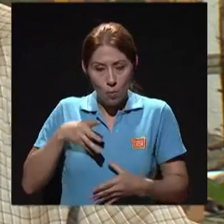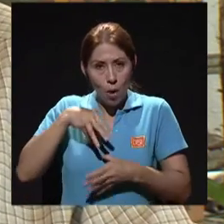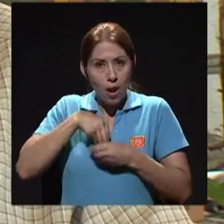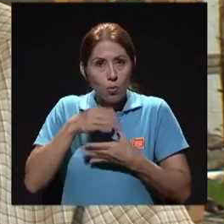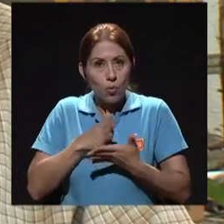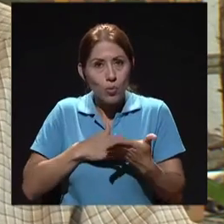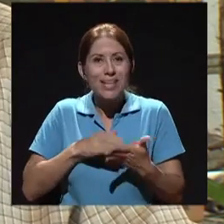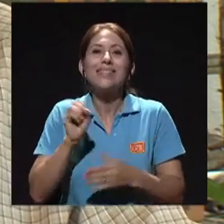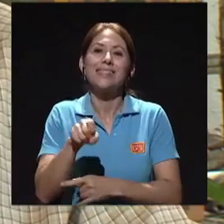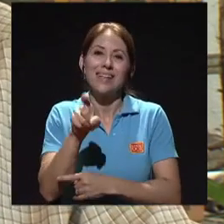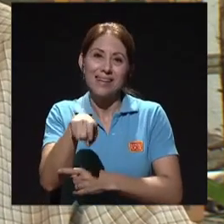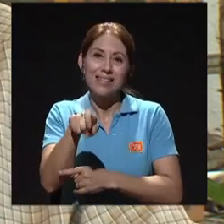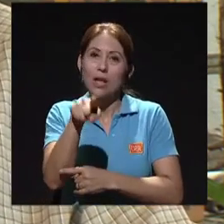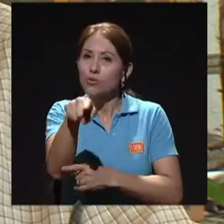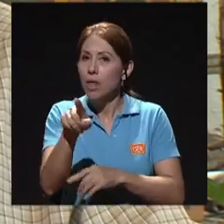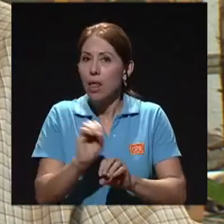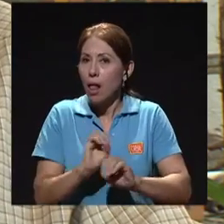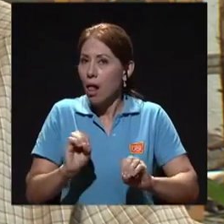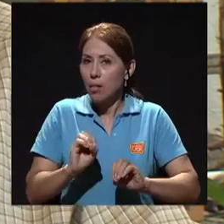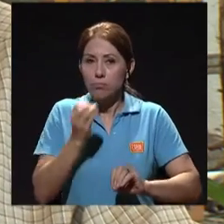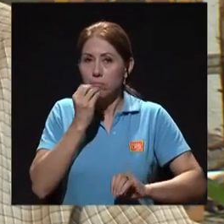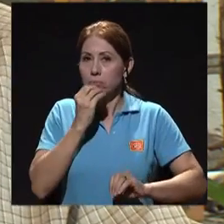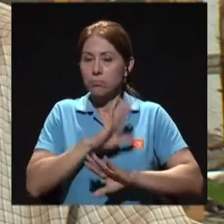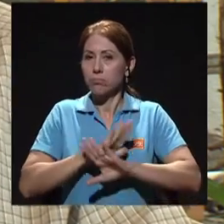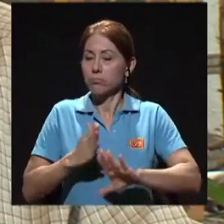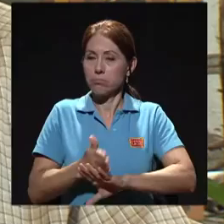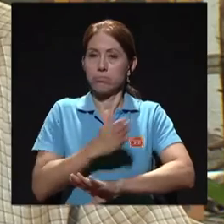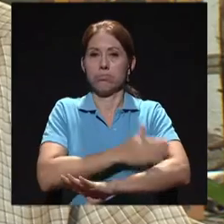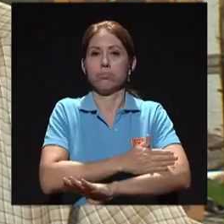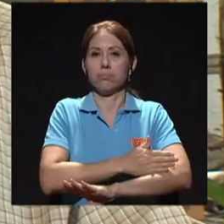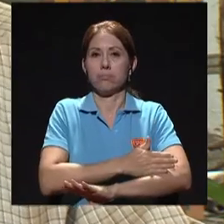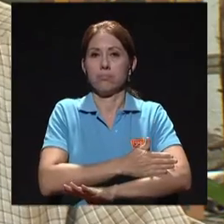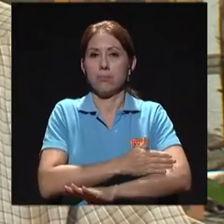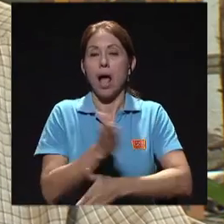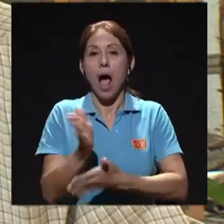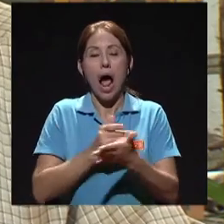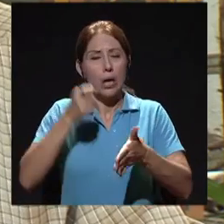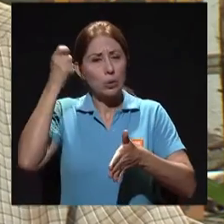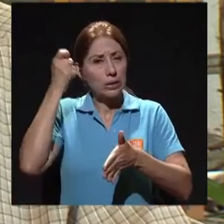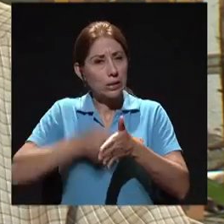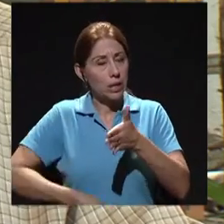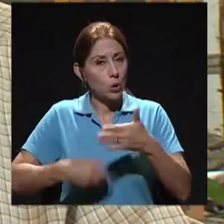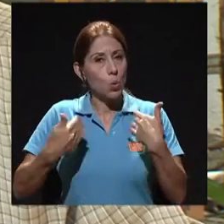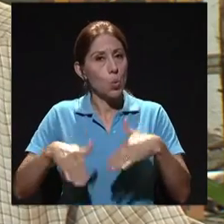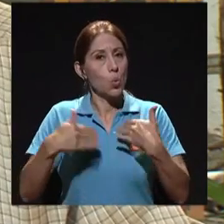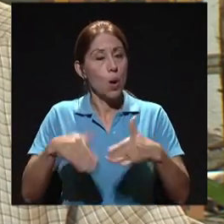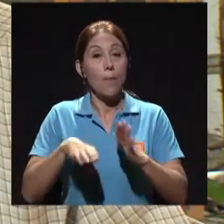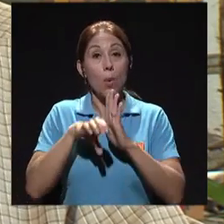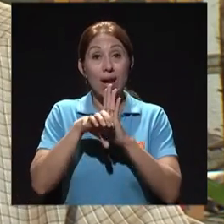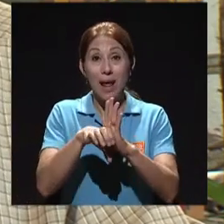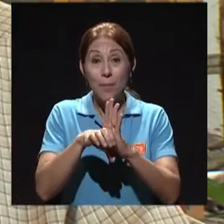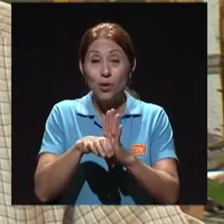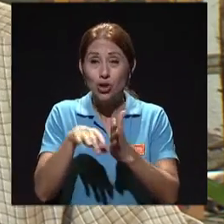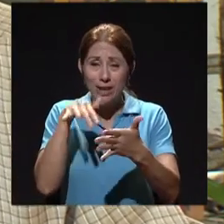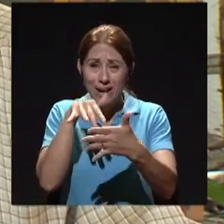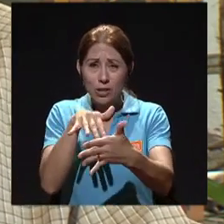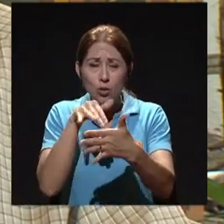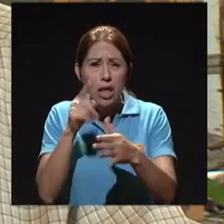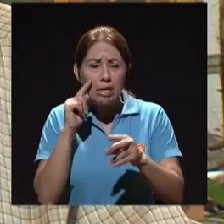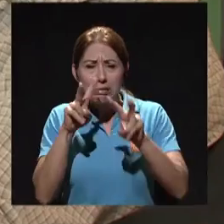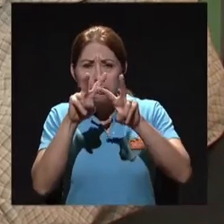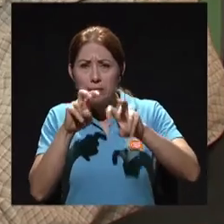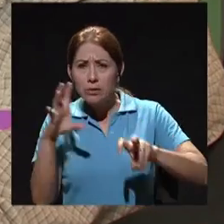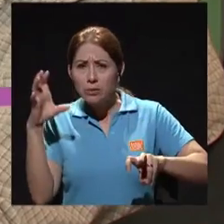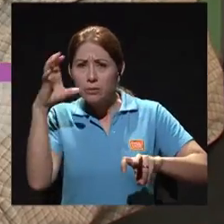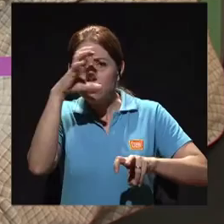así de súper, súper estricto, es cuando uno está ante el estudio de un problema, por ejemplo, a nivel de lípidos,